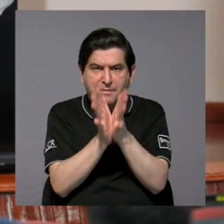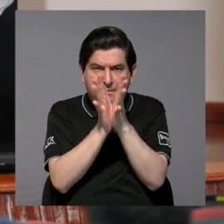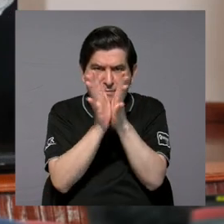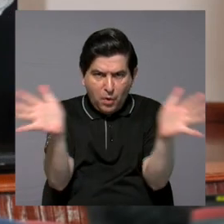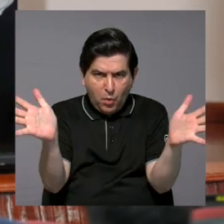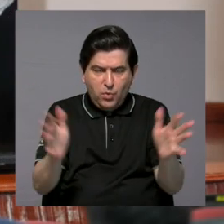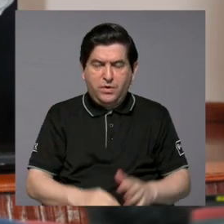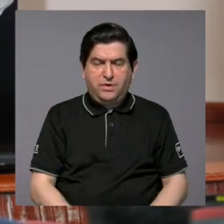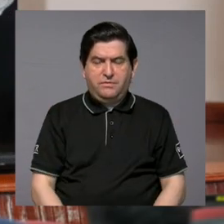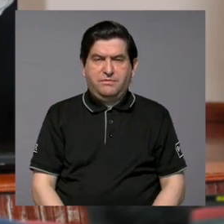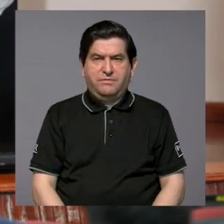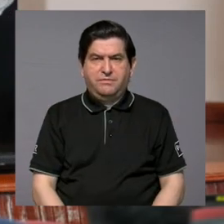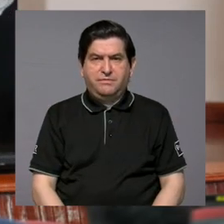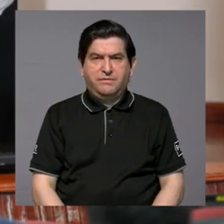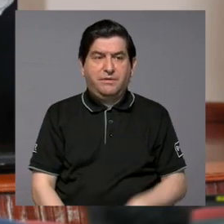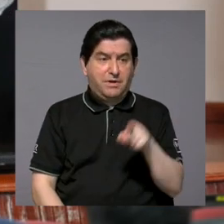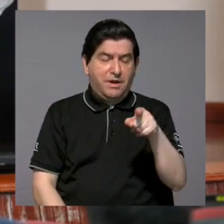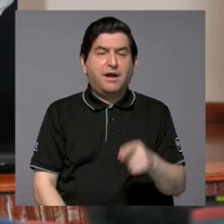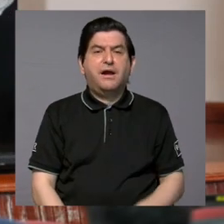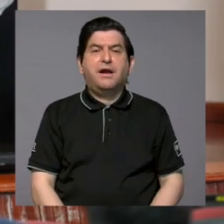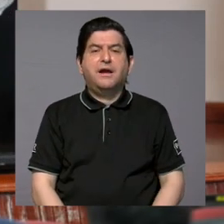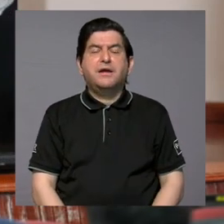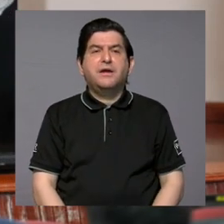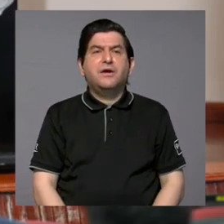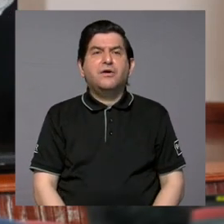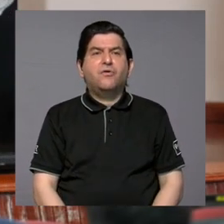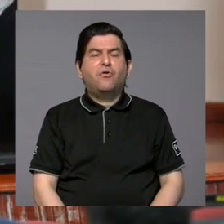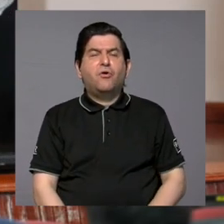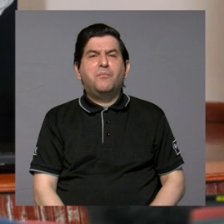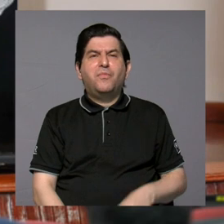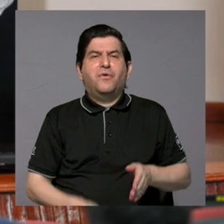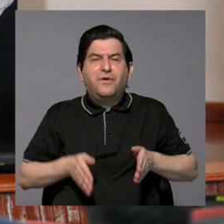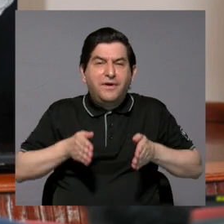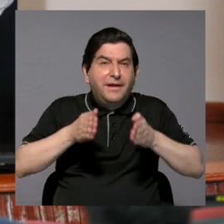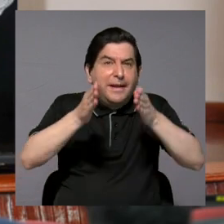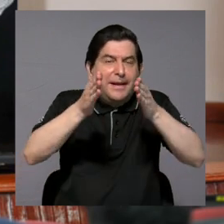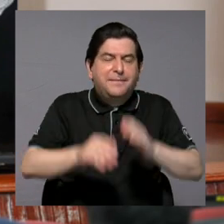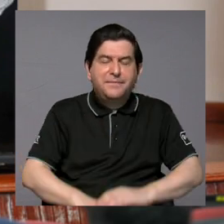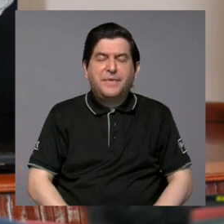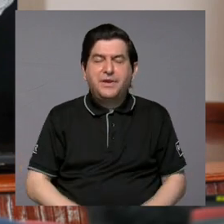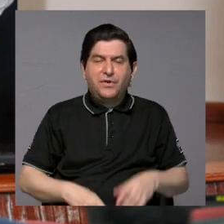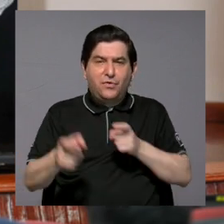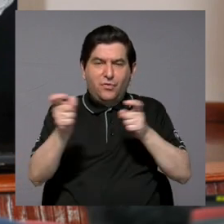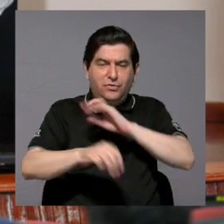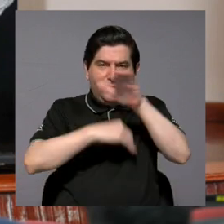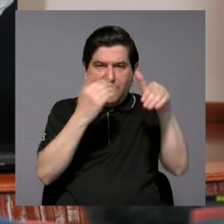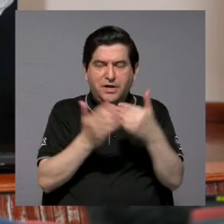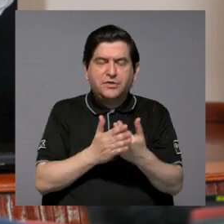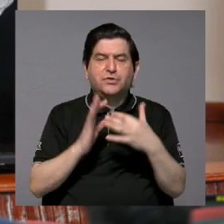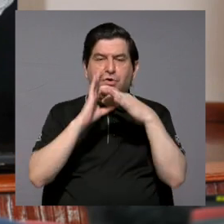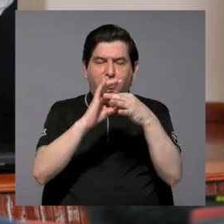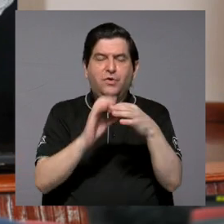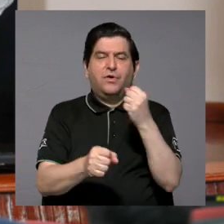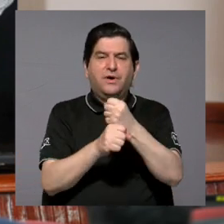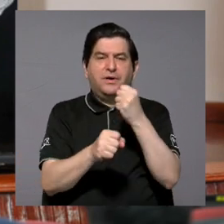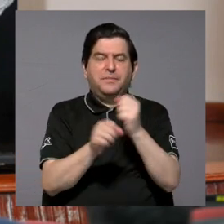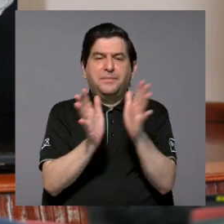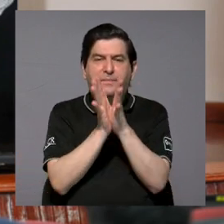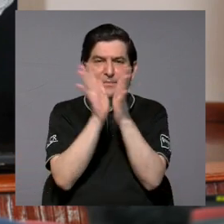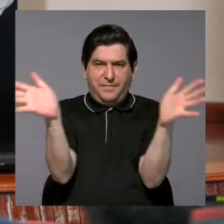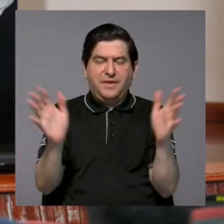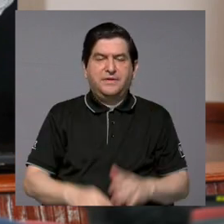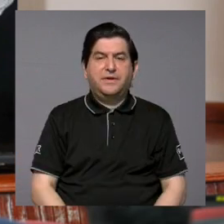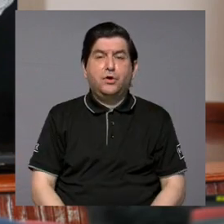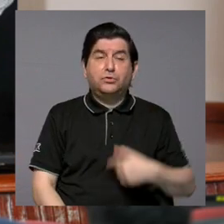lo ha puesto como norte, que es el rector de todo lo que tiene que ver con empleo público. Hay un,